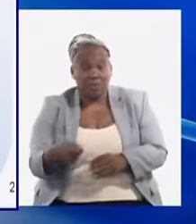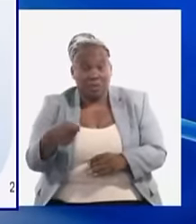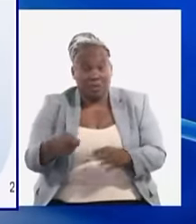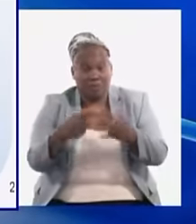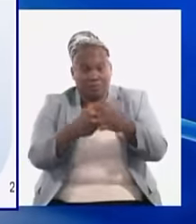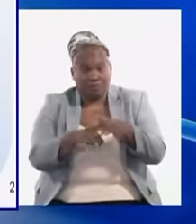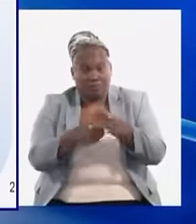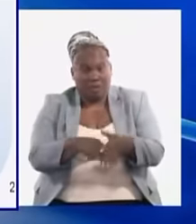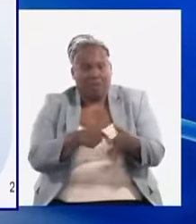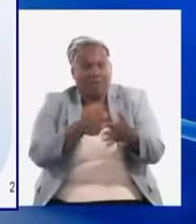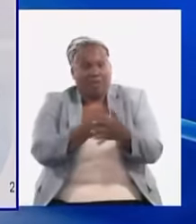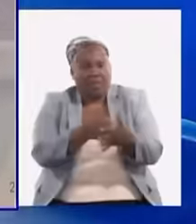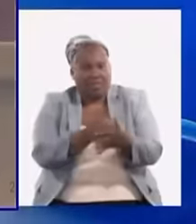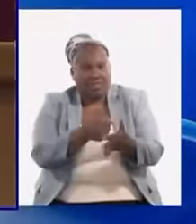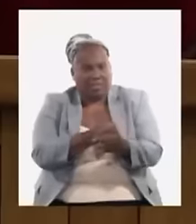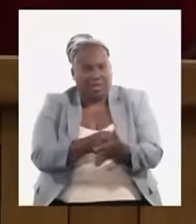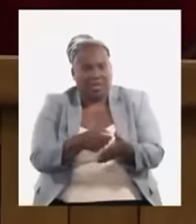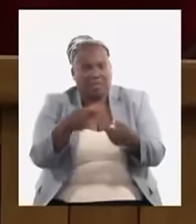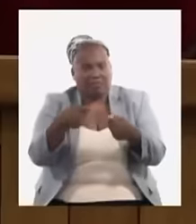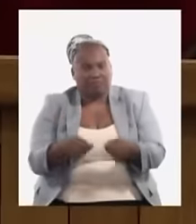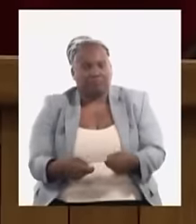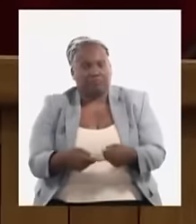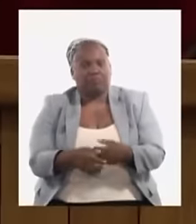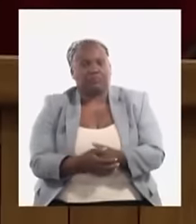enfrentadas decididamente.